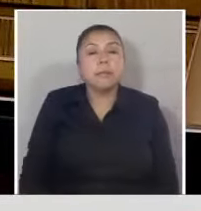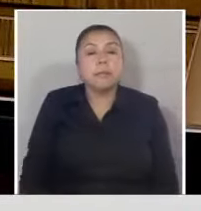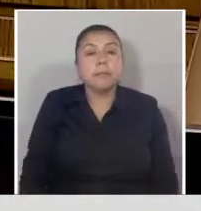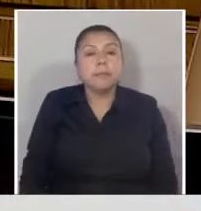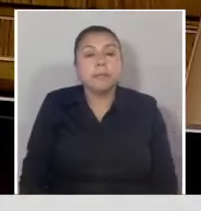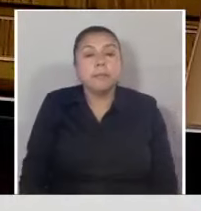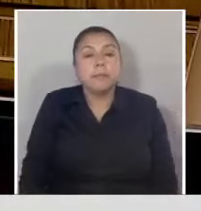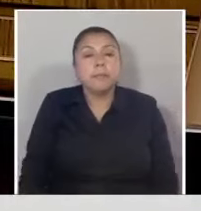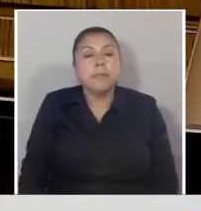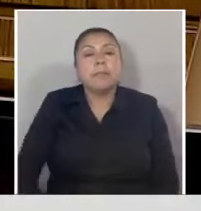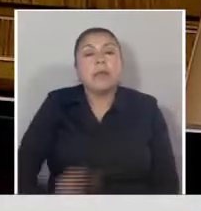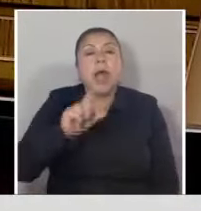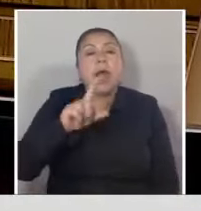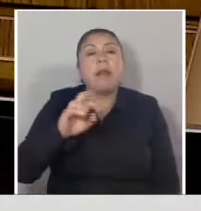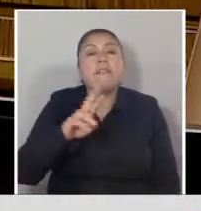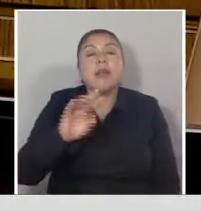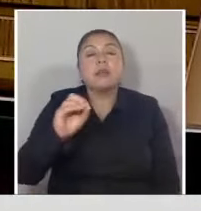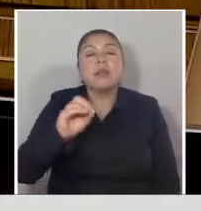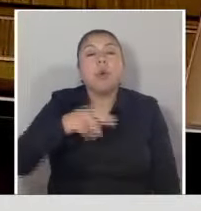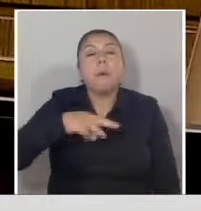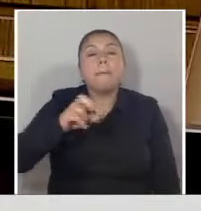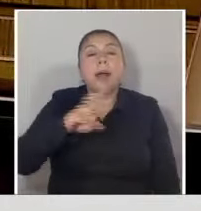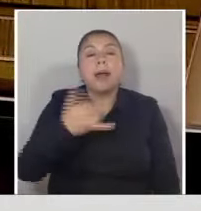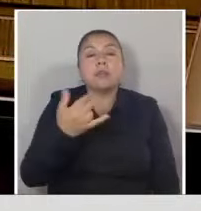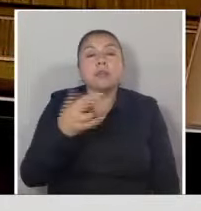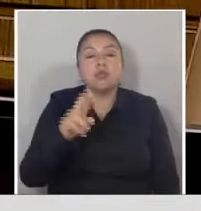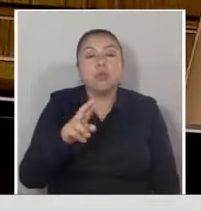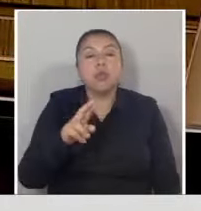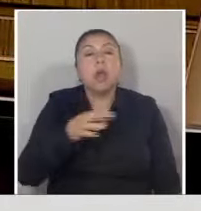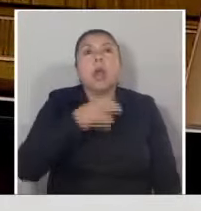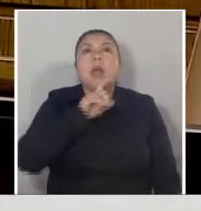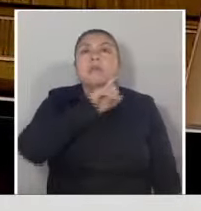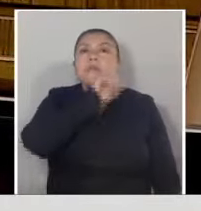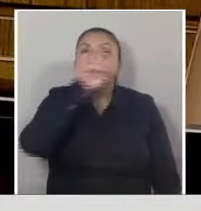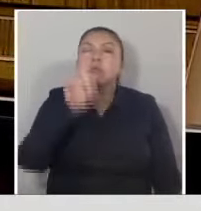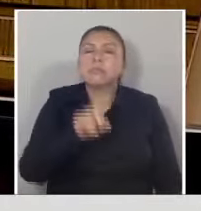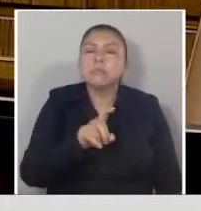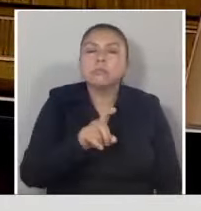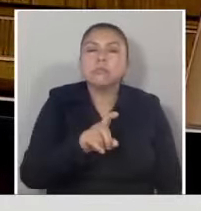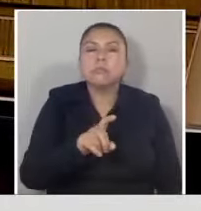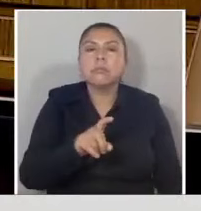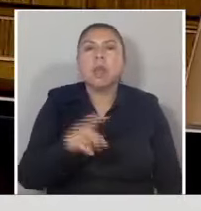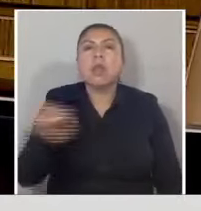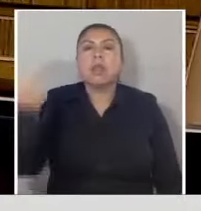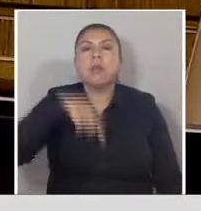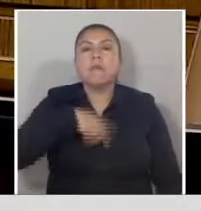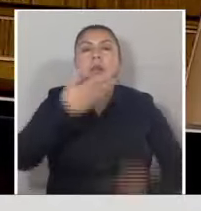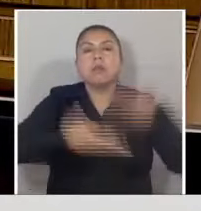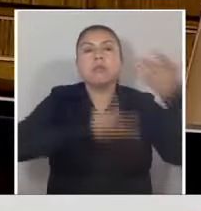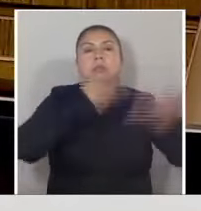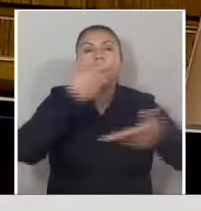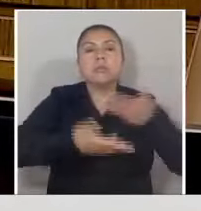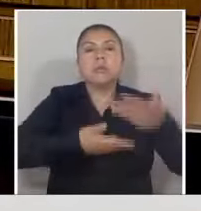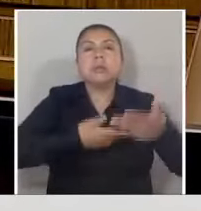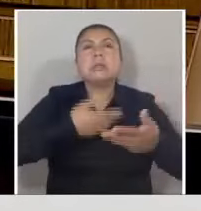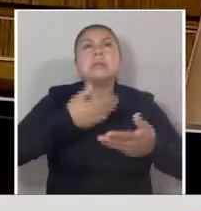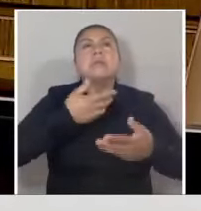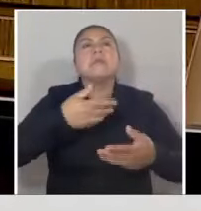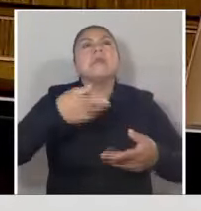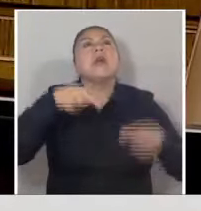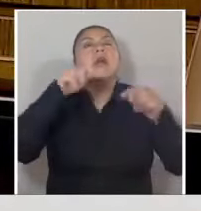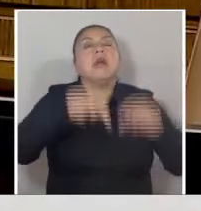Alberto Mayor anuncia que tenemos que cuestionarnos el hecho de que venga un cantante que hace apología al narco al Festival de Viña.